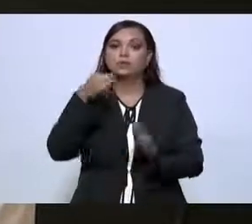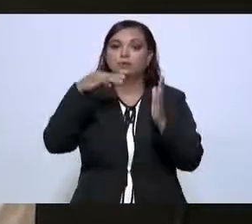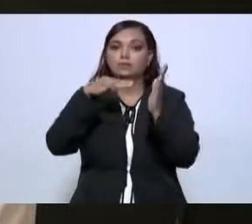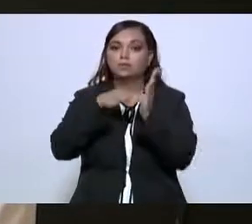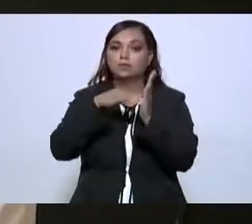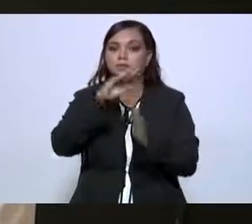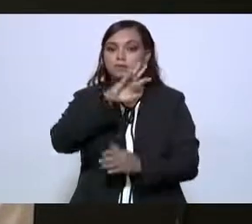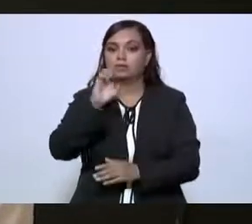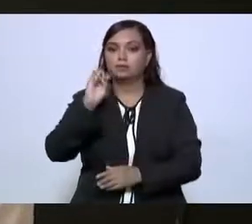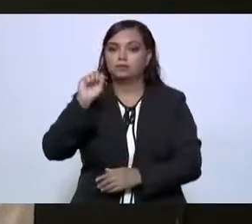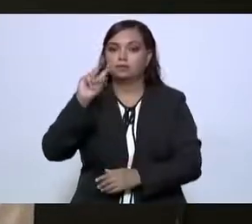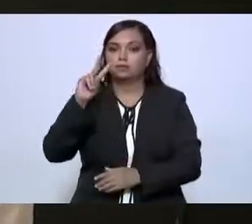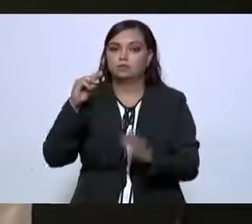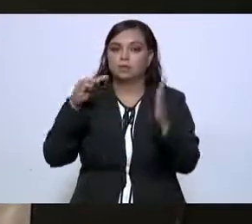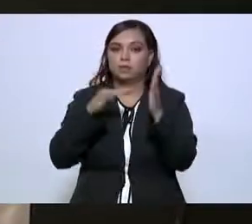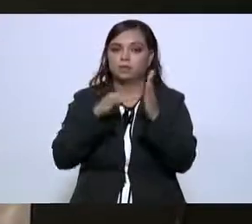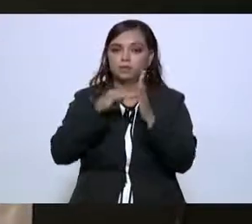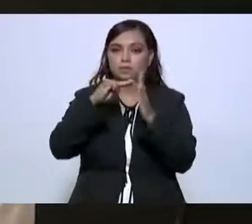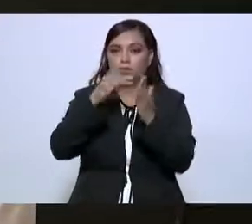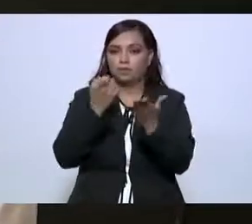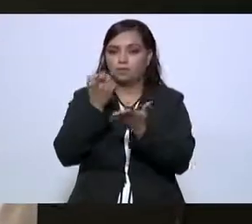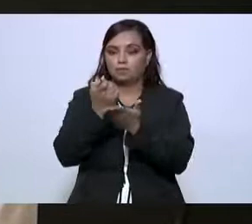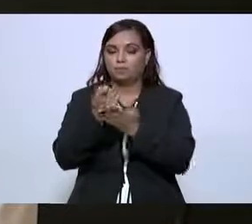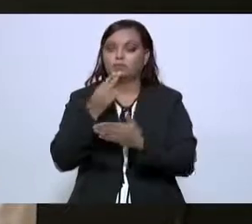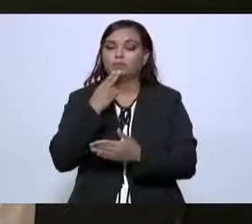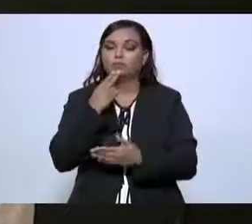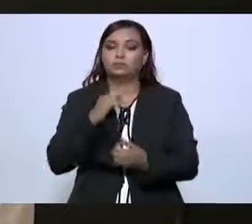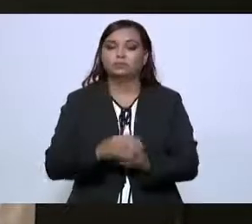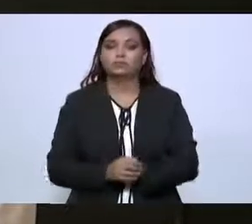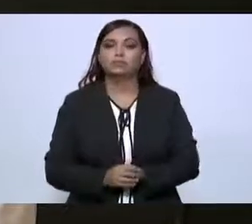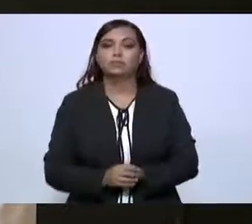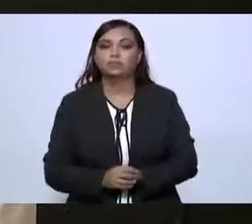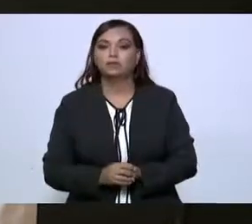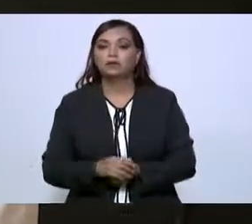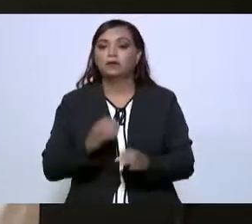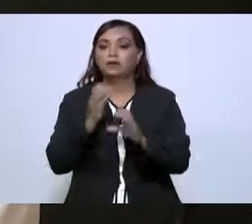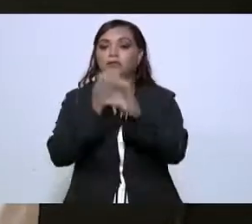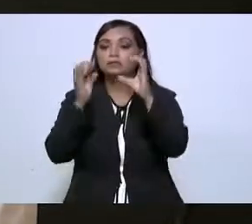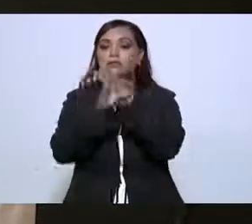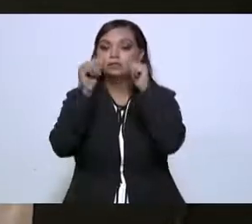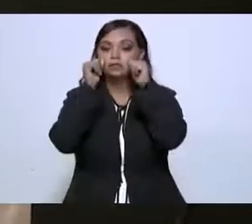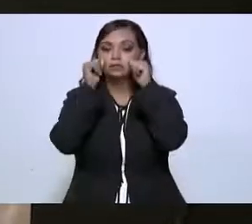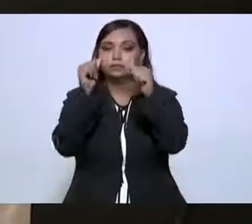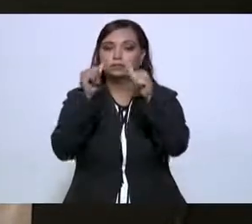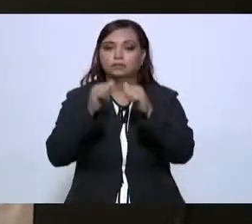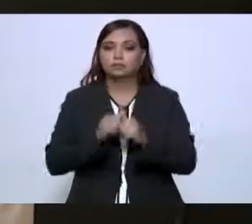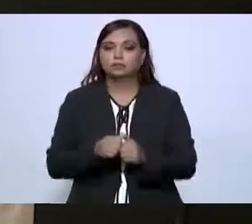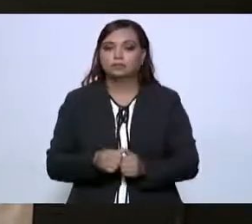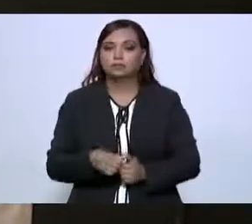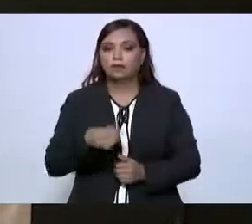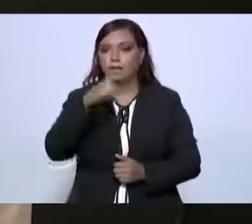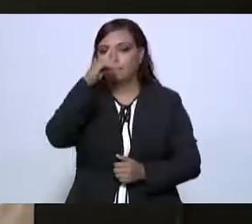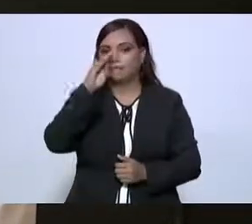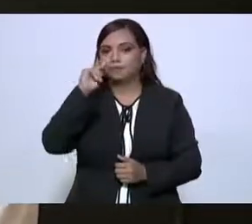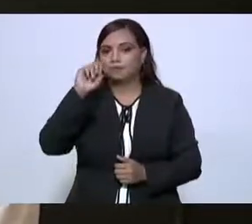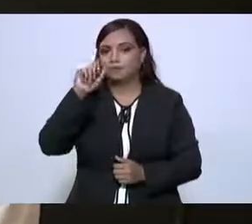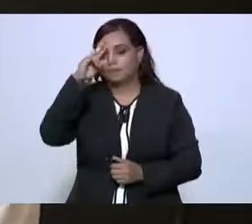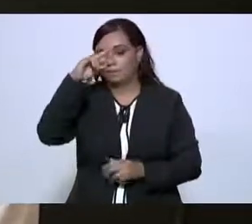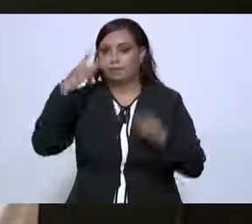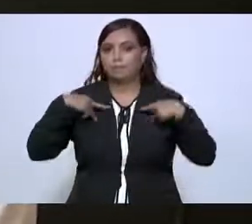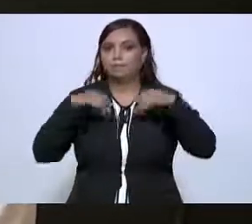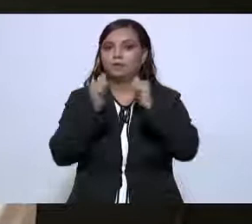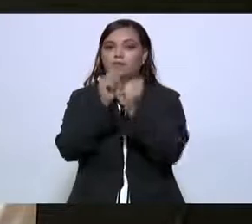562 millones de pesos. Adelante. En el caso de la pensión para el bienestar de las personas con